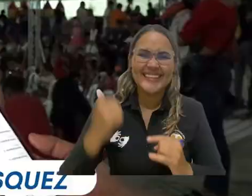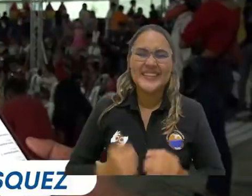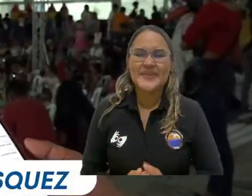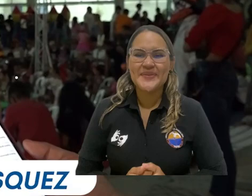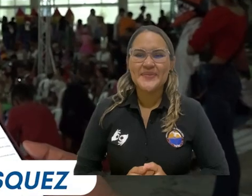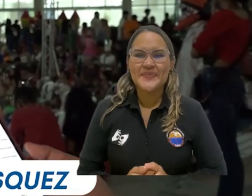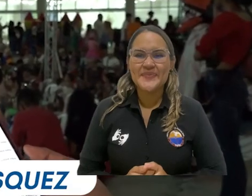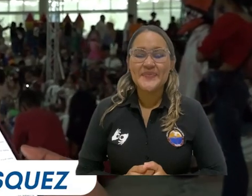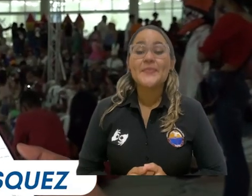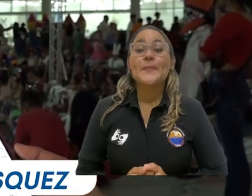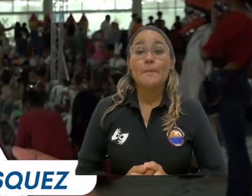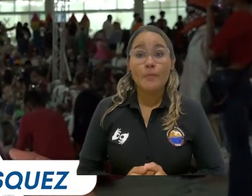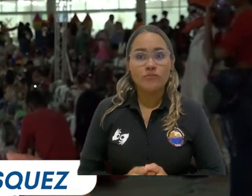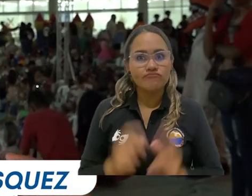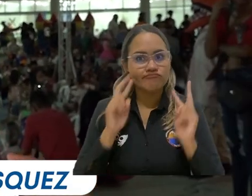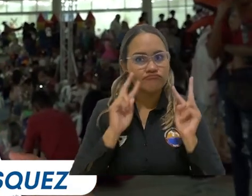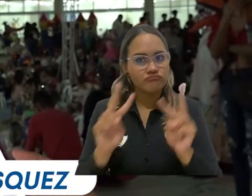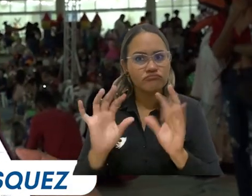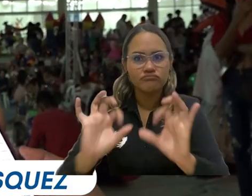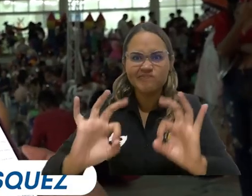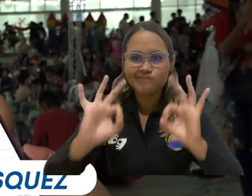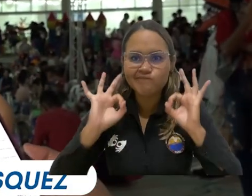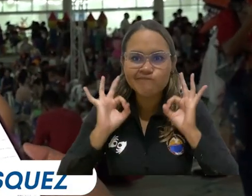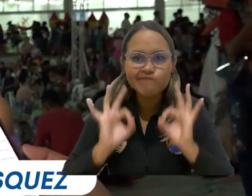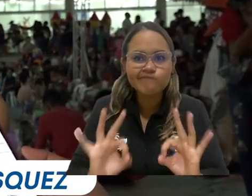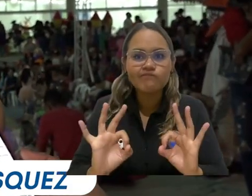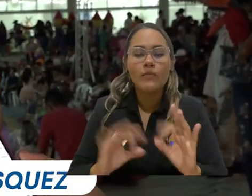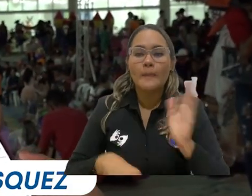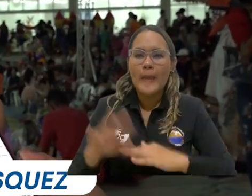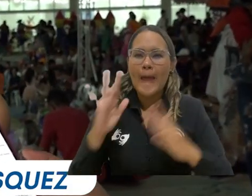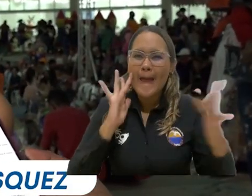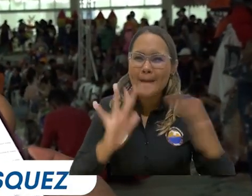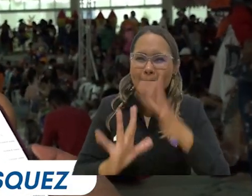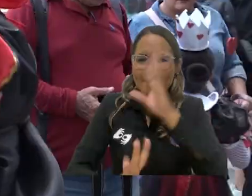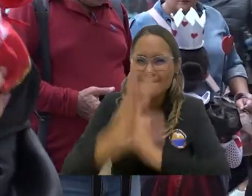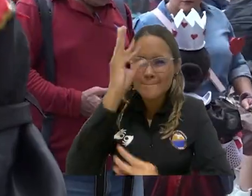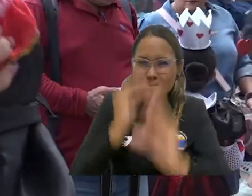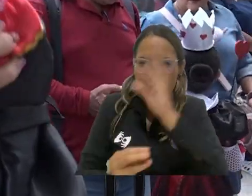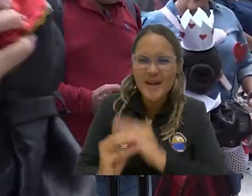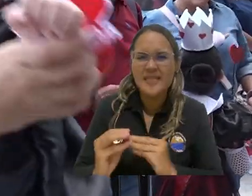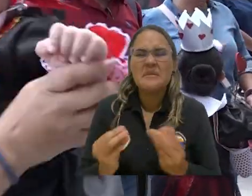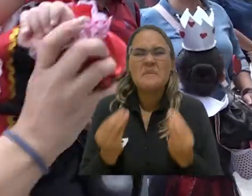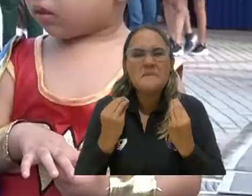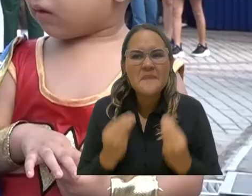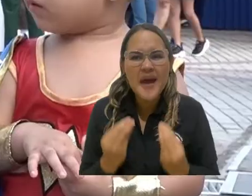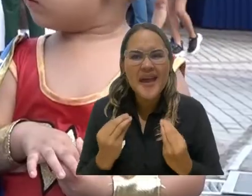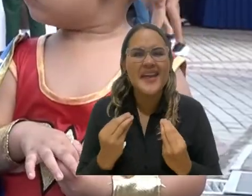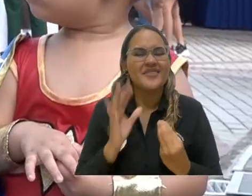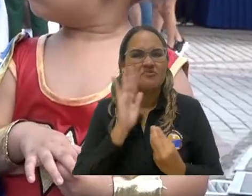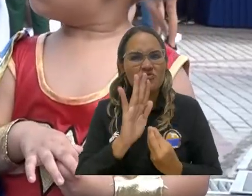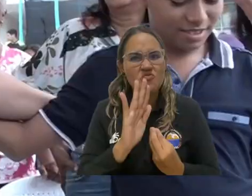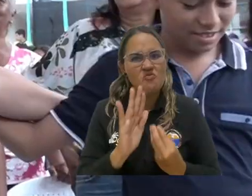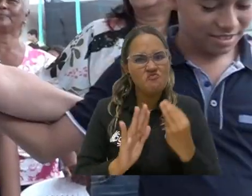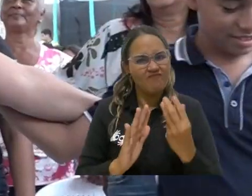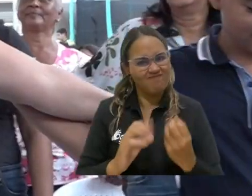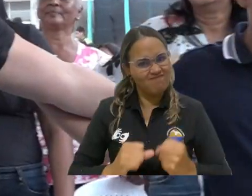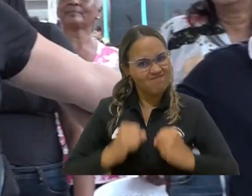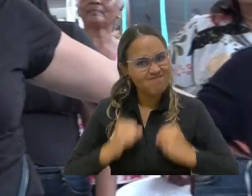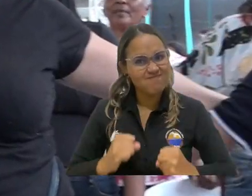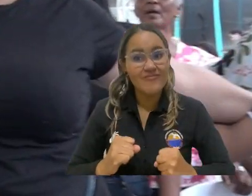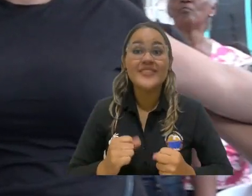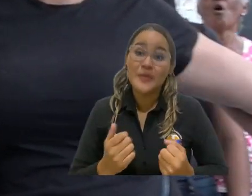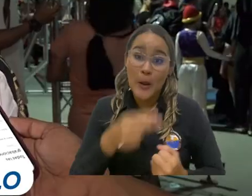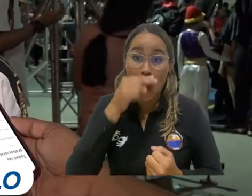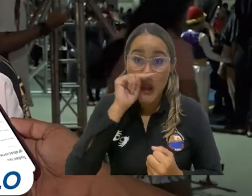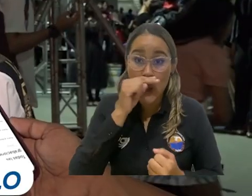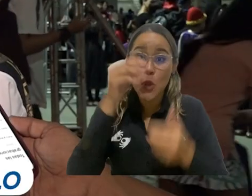Me ha parecido increíble. Es un método de aprender con actividades, tanto para niños desde los más chiquitos hasta